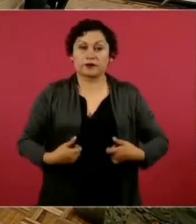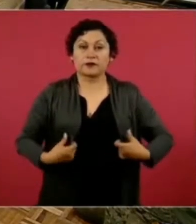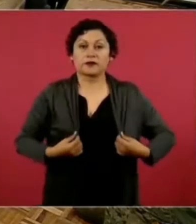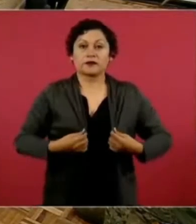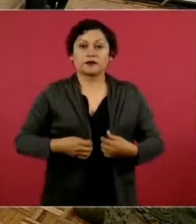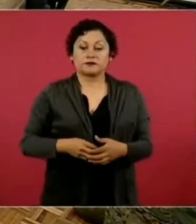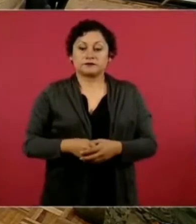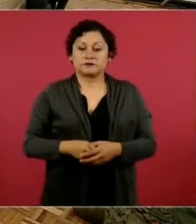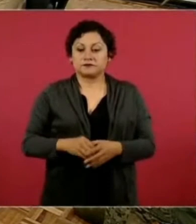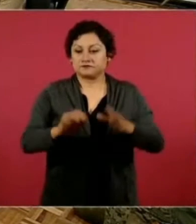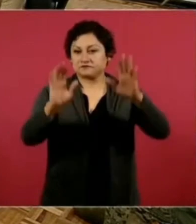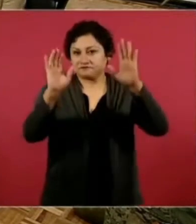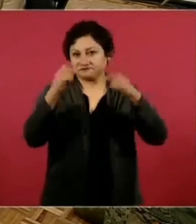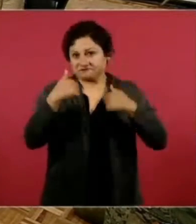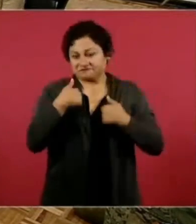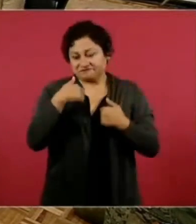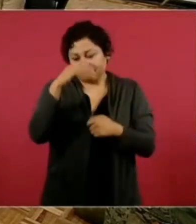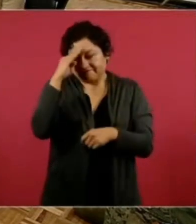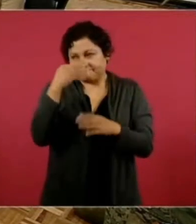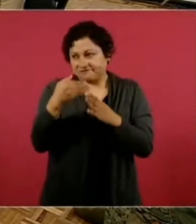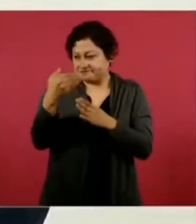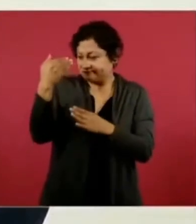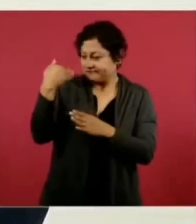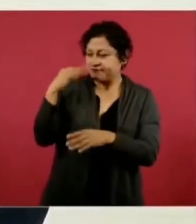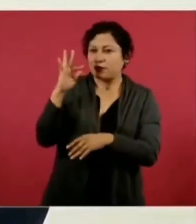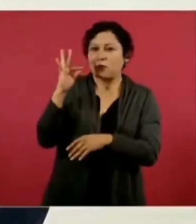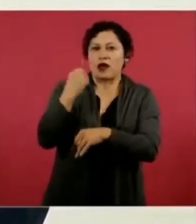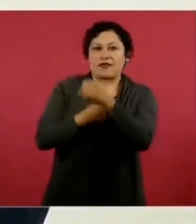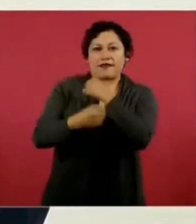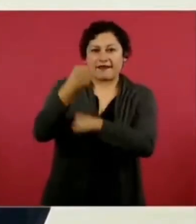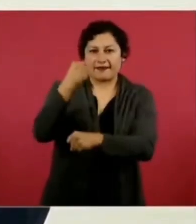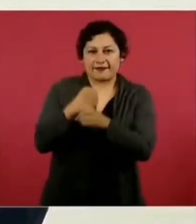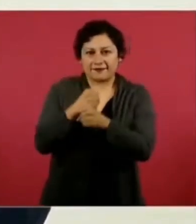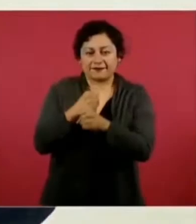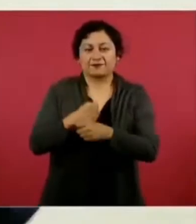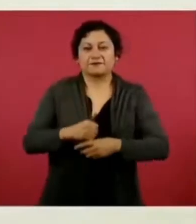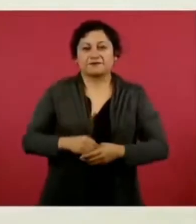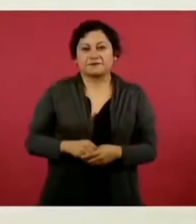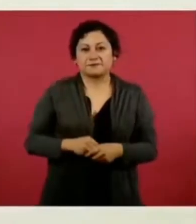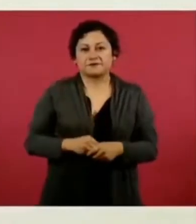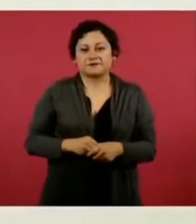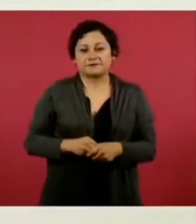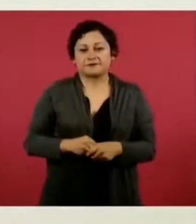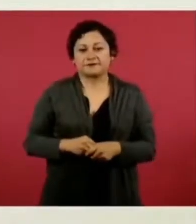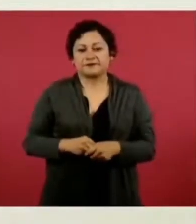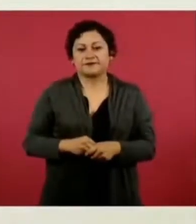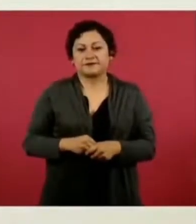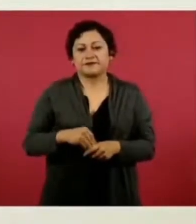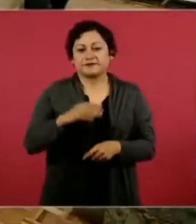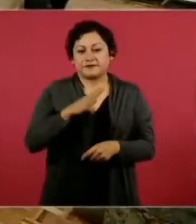40 años, dos muñecos así.